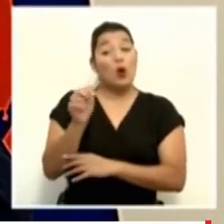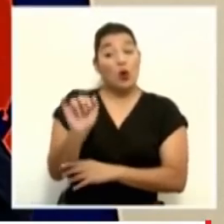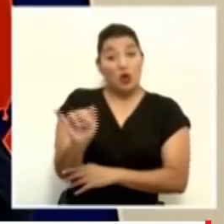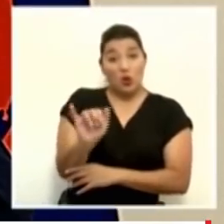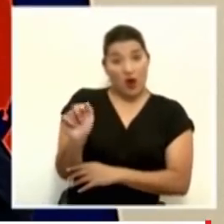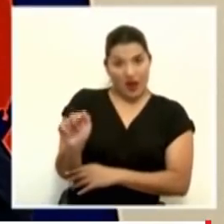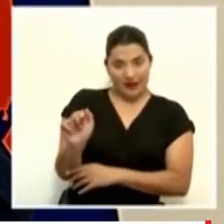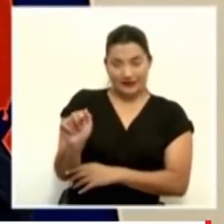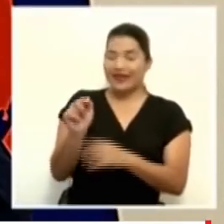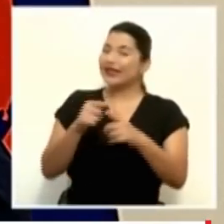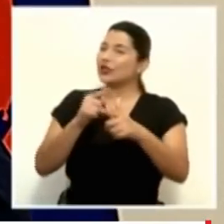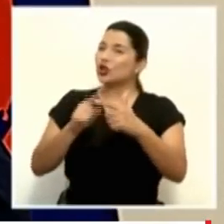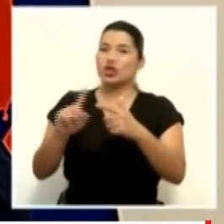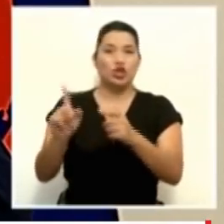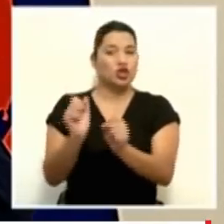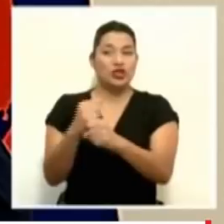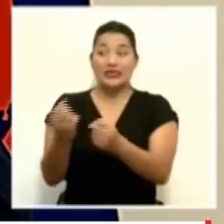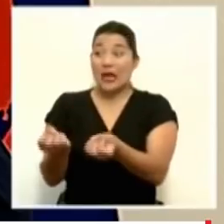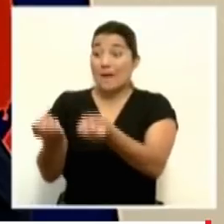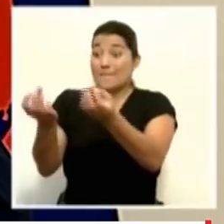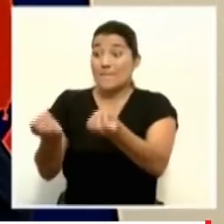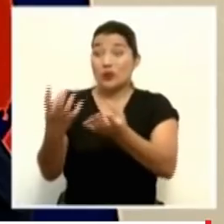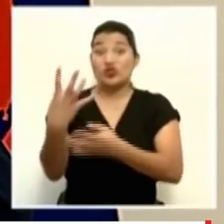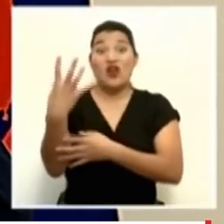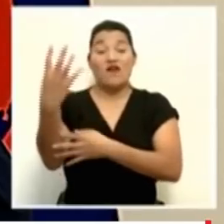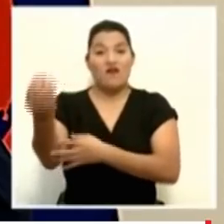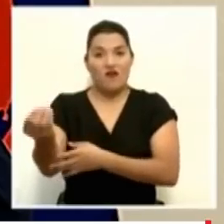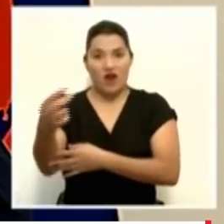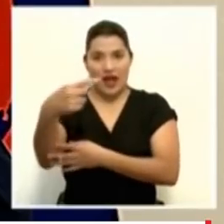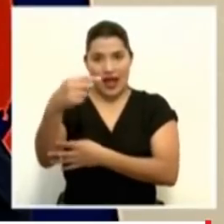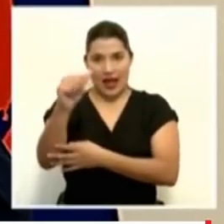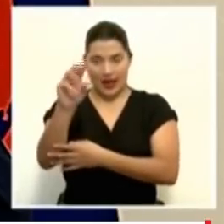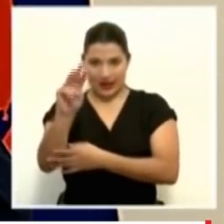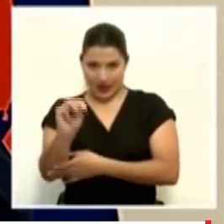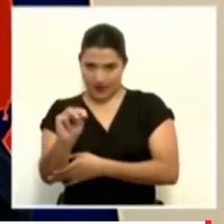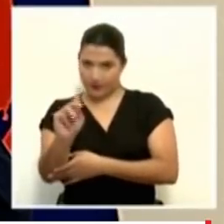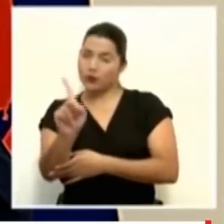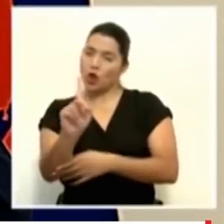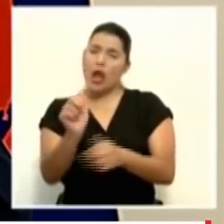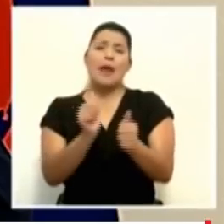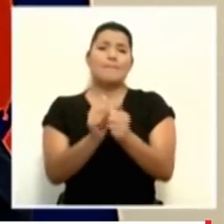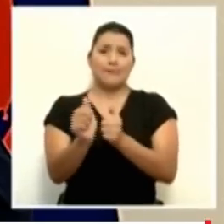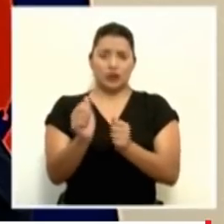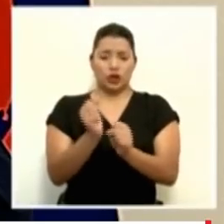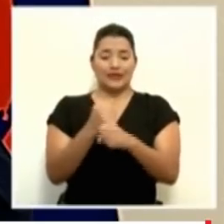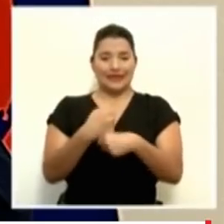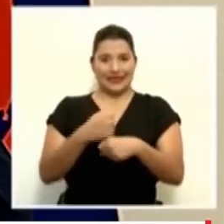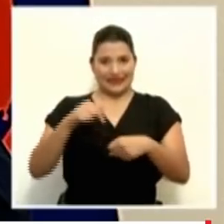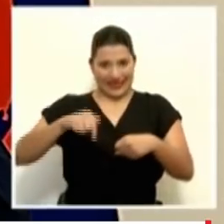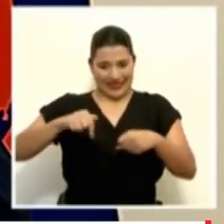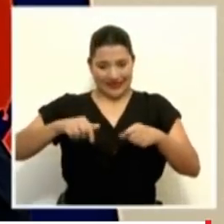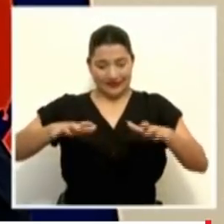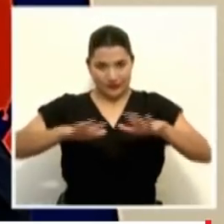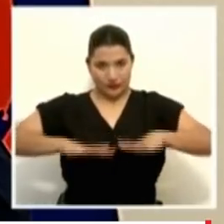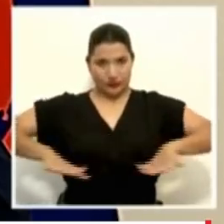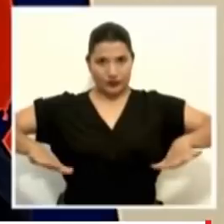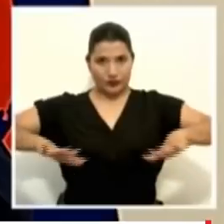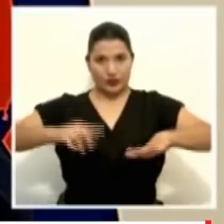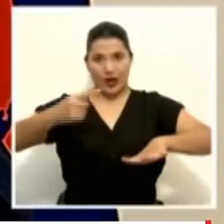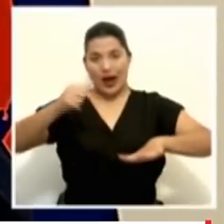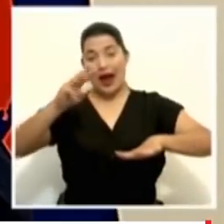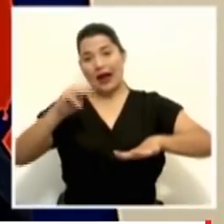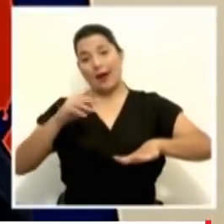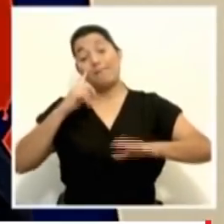hace de forma masiva fuera de la GAM. La mayoría se siguen centralizando en la GAM para que se puedan hacer en los